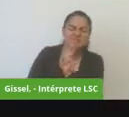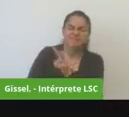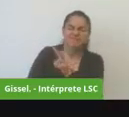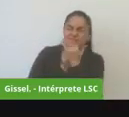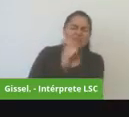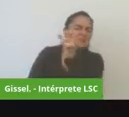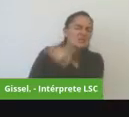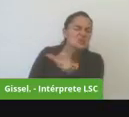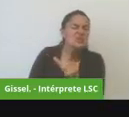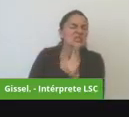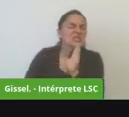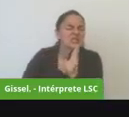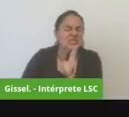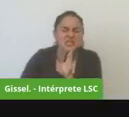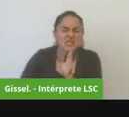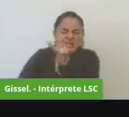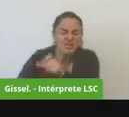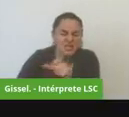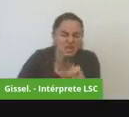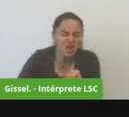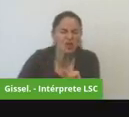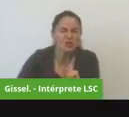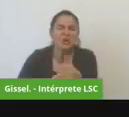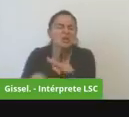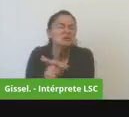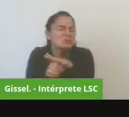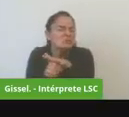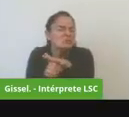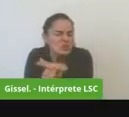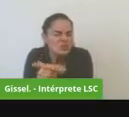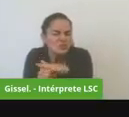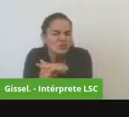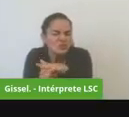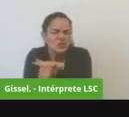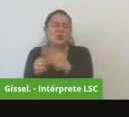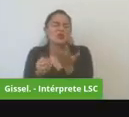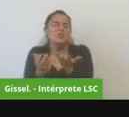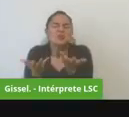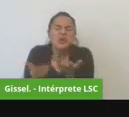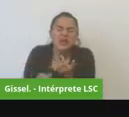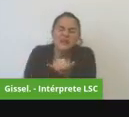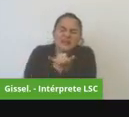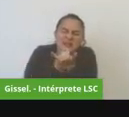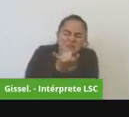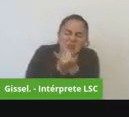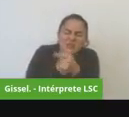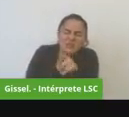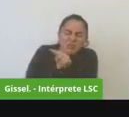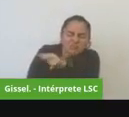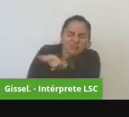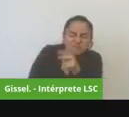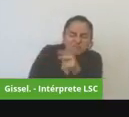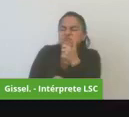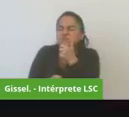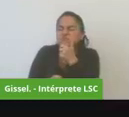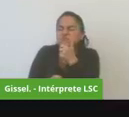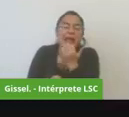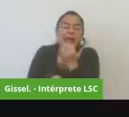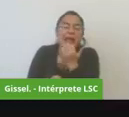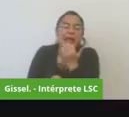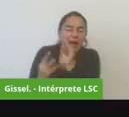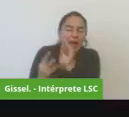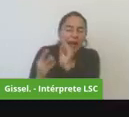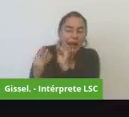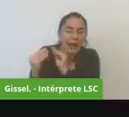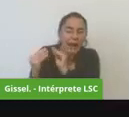en qué situación el contexto que los rodea por ejemplo si estamos hablando de una persona pues